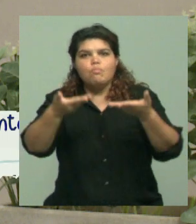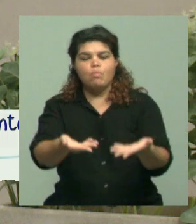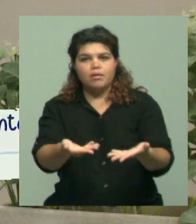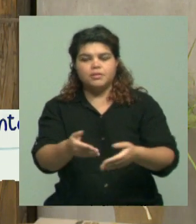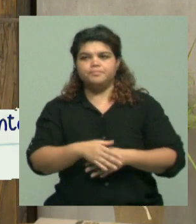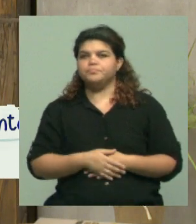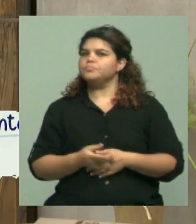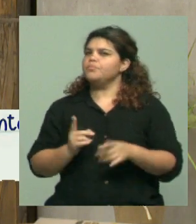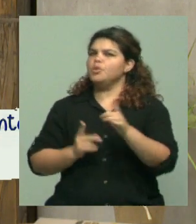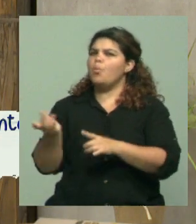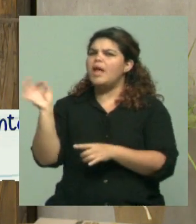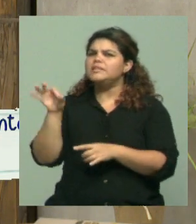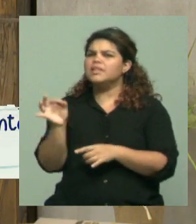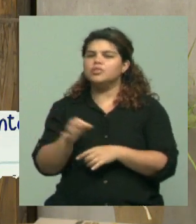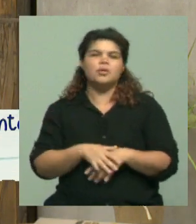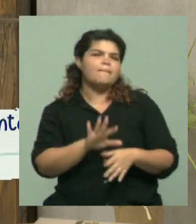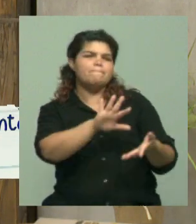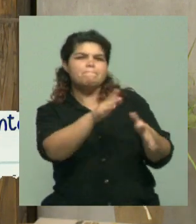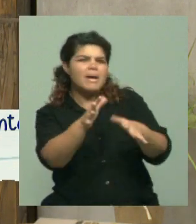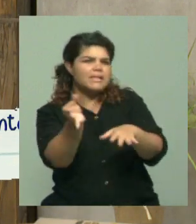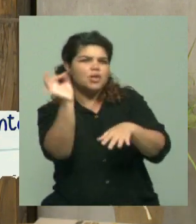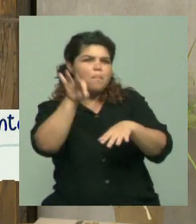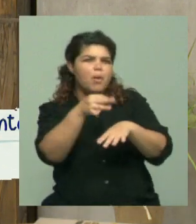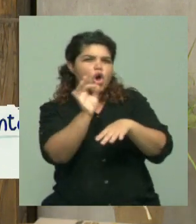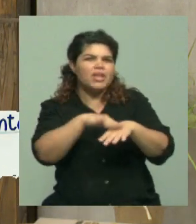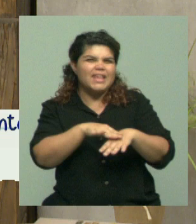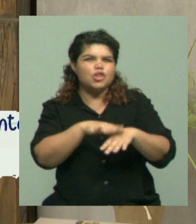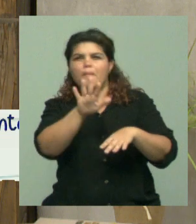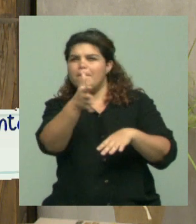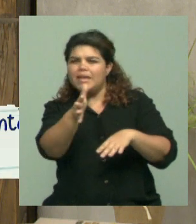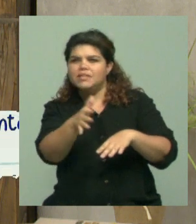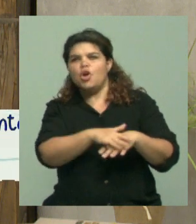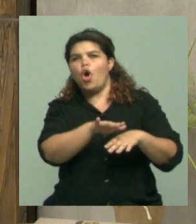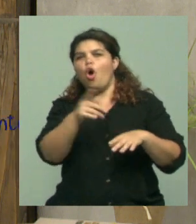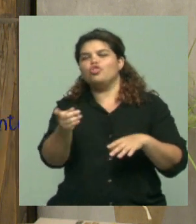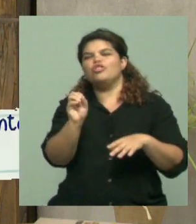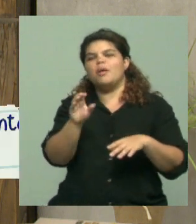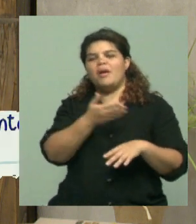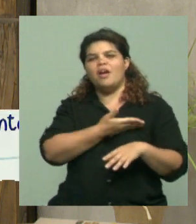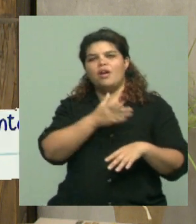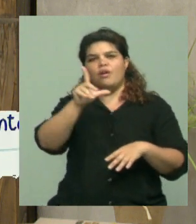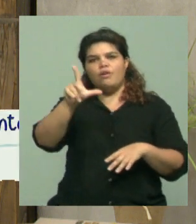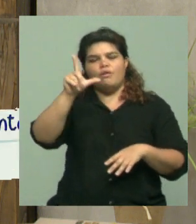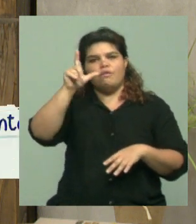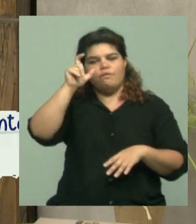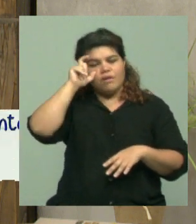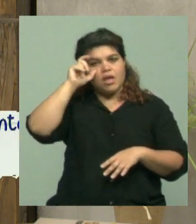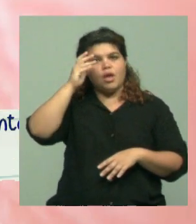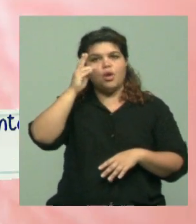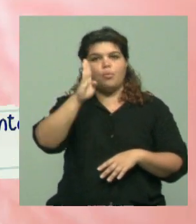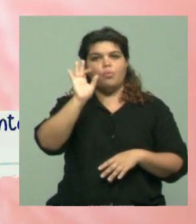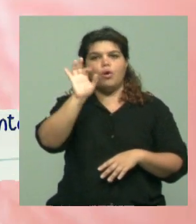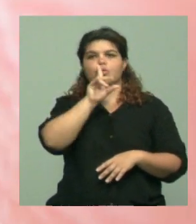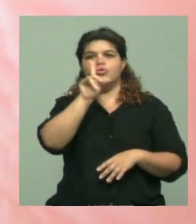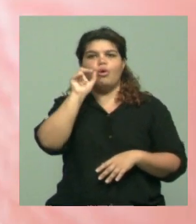Es un insecto, parecido a un mosquito, no es un mosquito, sino que pertenece a un flebótomo, ¿no? No, afortunadamente, como te digo, no lo tenemos acá, la